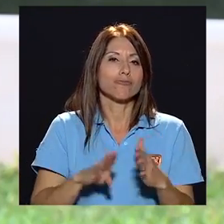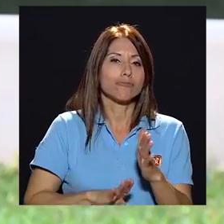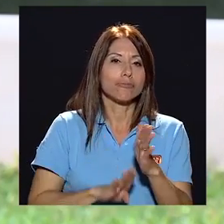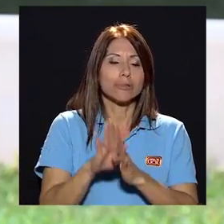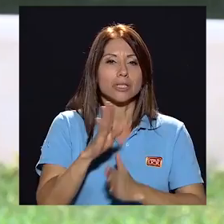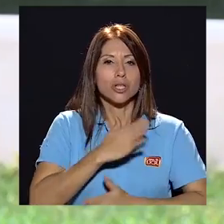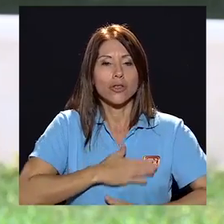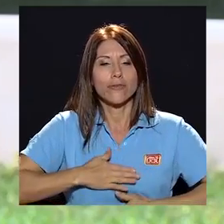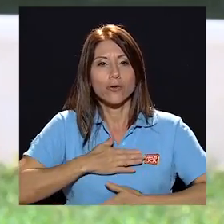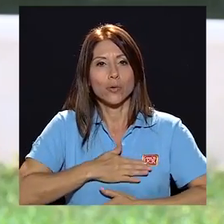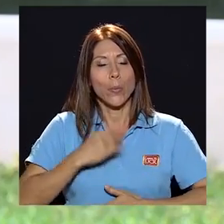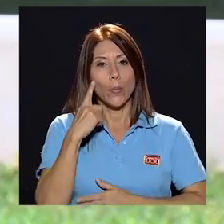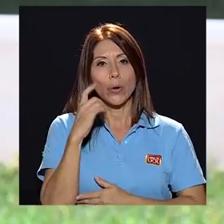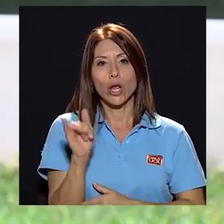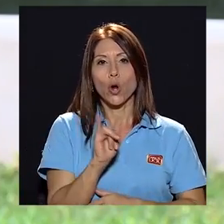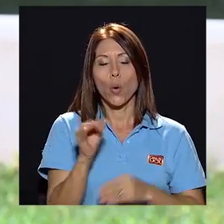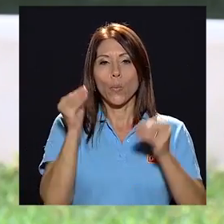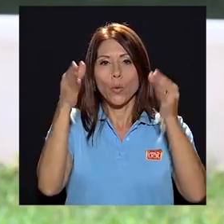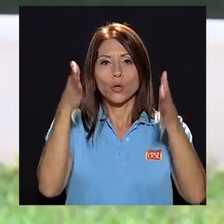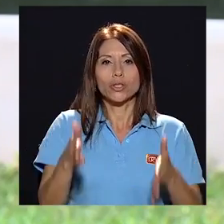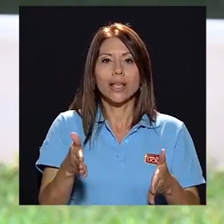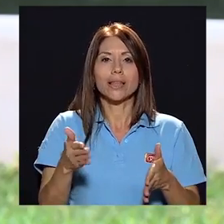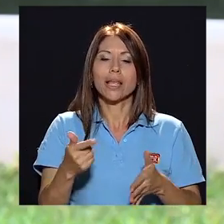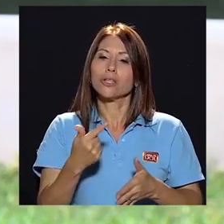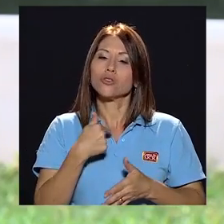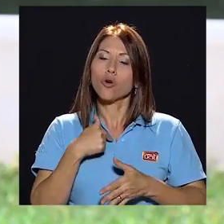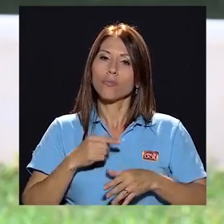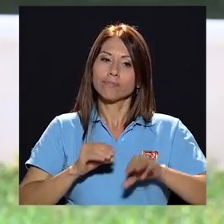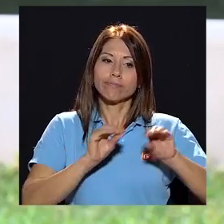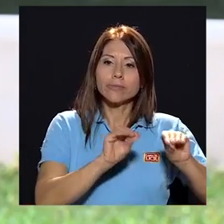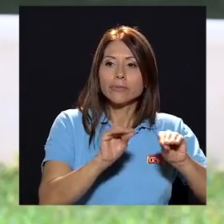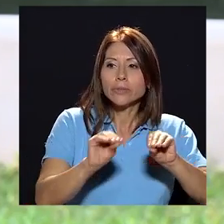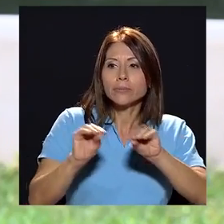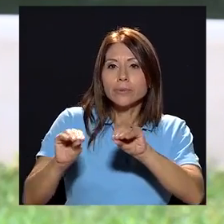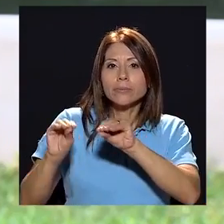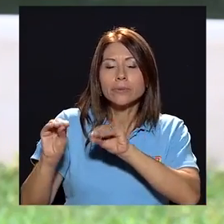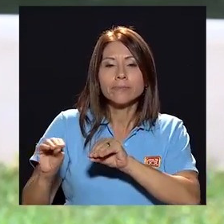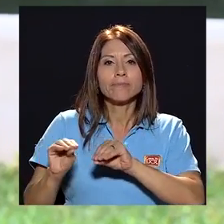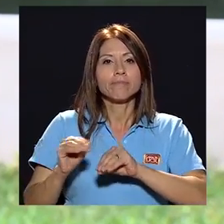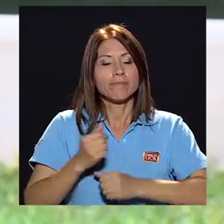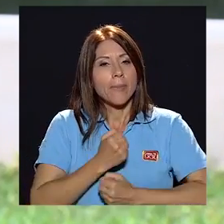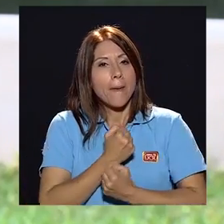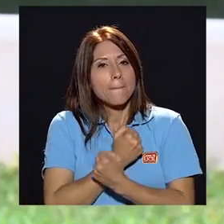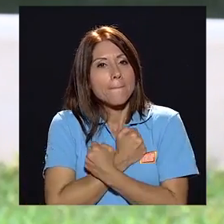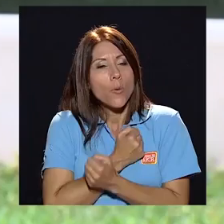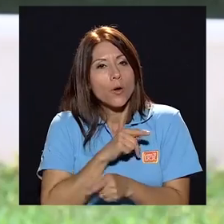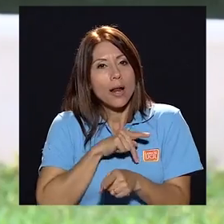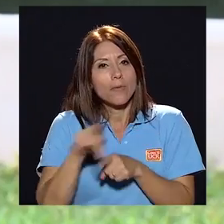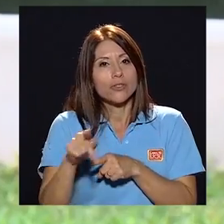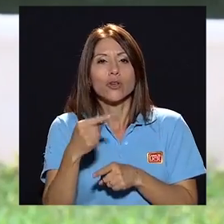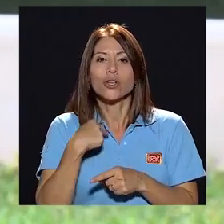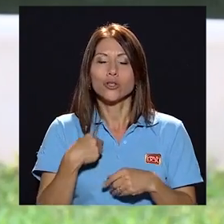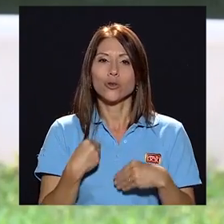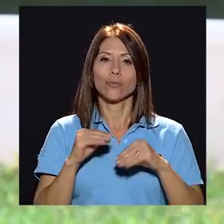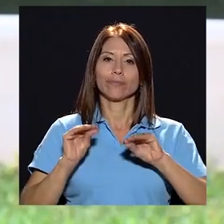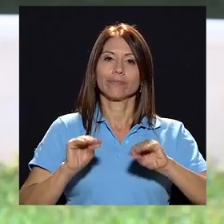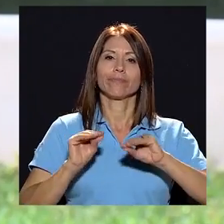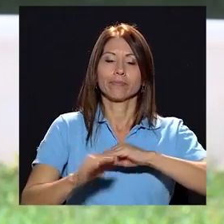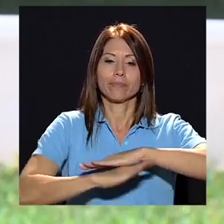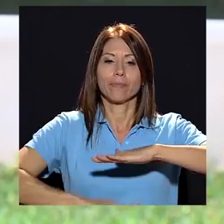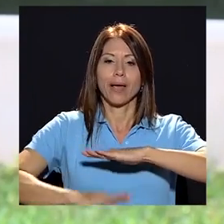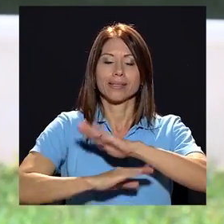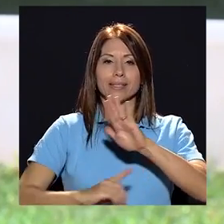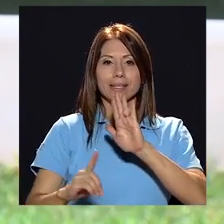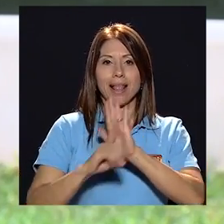disfruto porque siendo docente imparto ese amor hacia la profesión y doy las bases del derecho